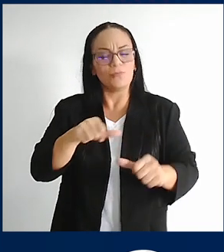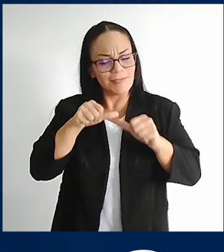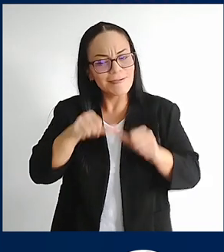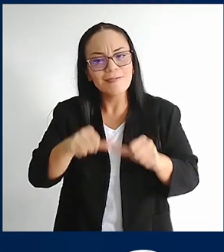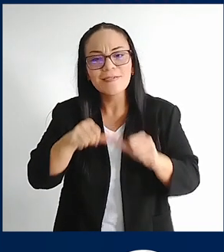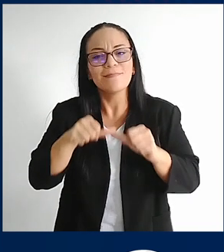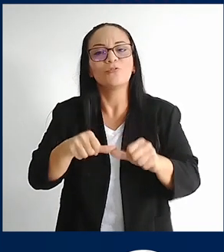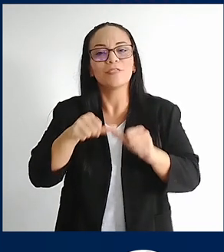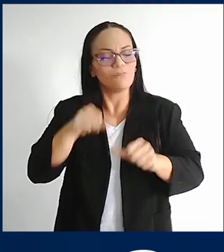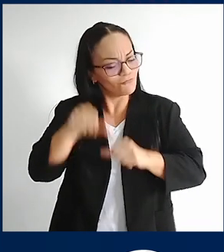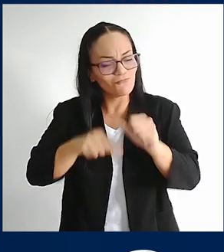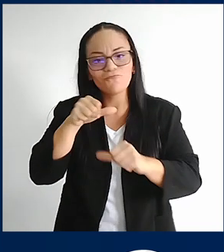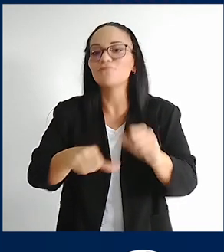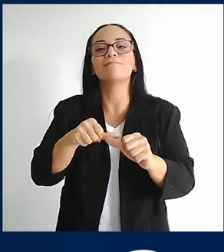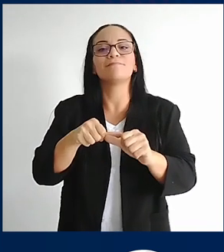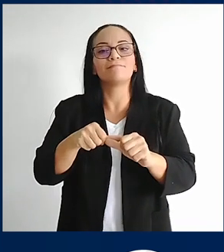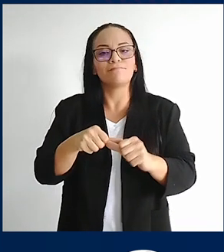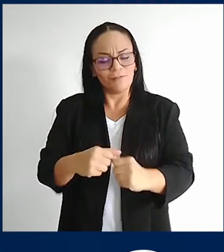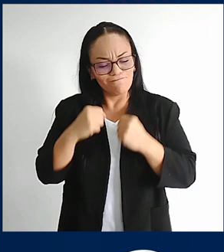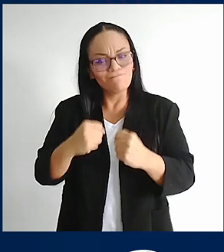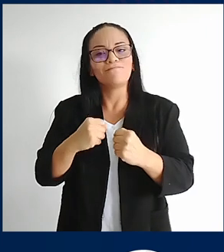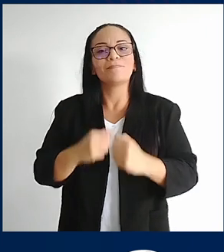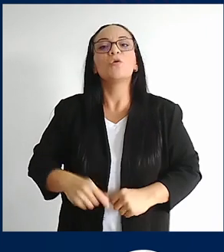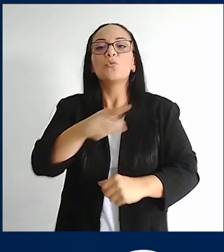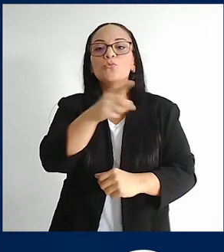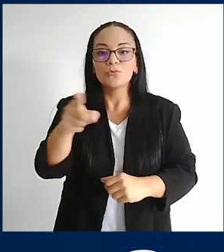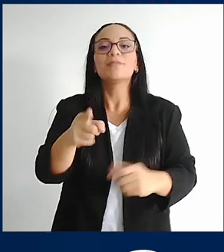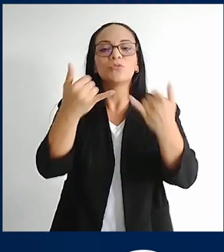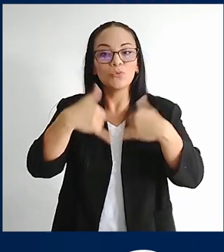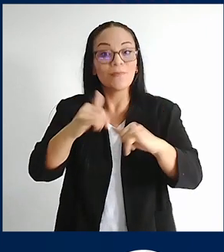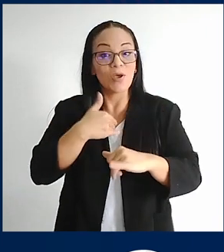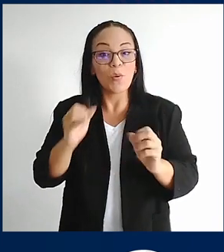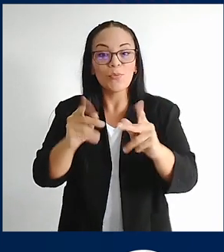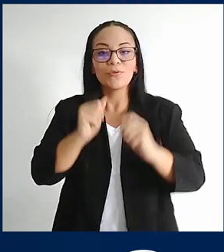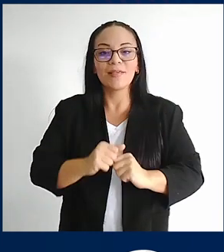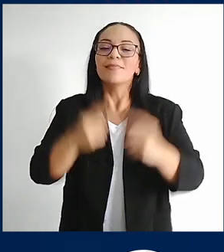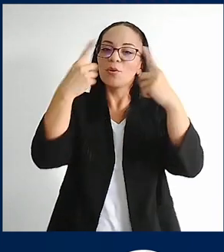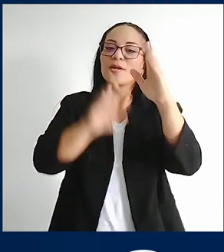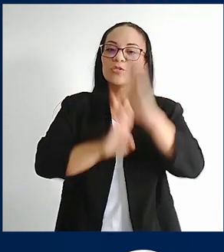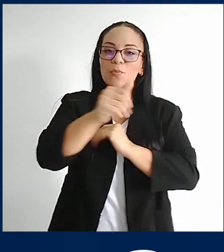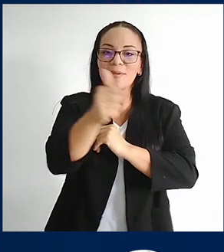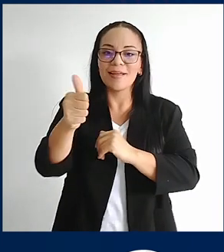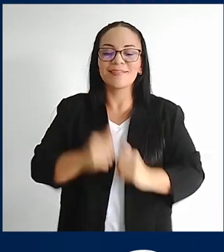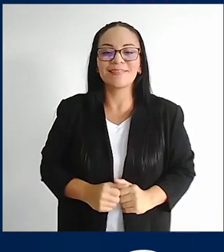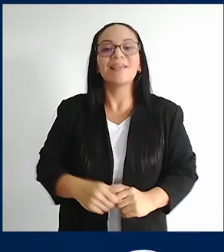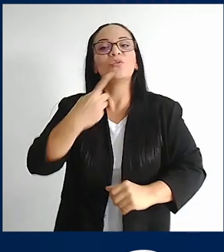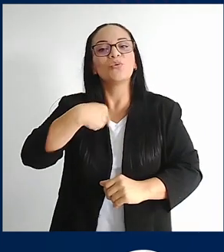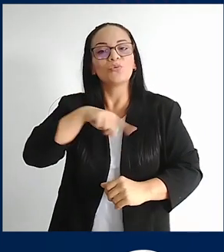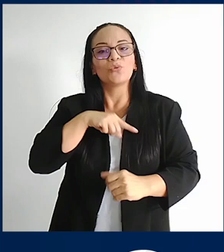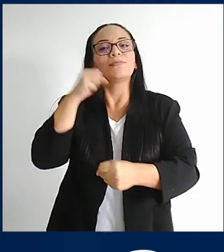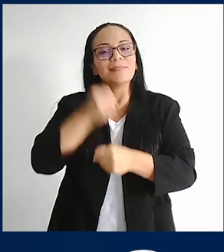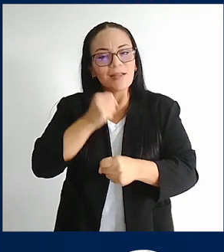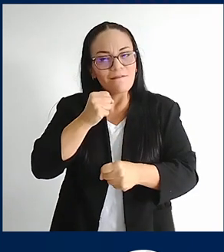último minuto con casta. Usted todavía tiene la oportunidad de superarse. Nosotros estamos